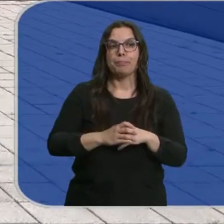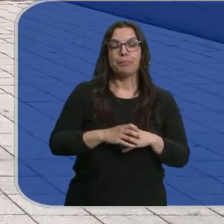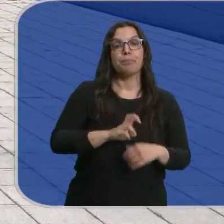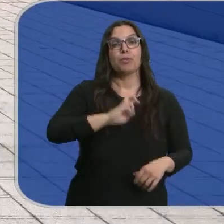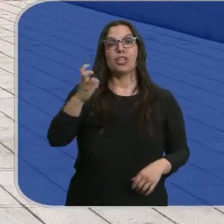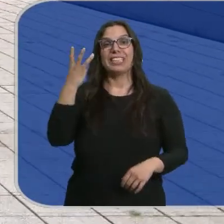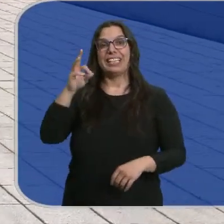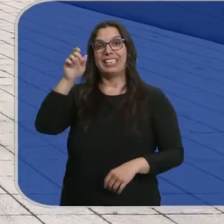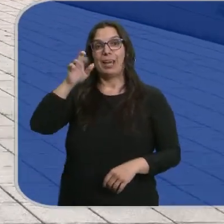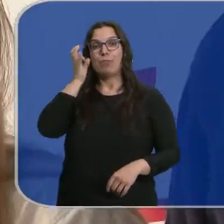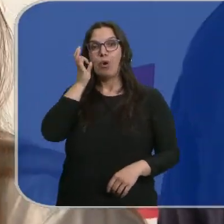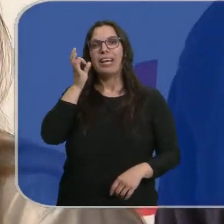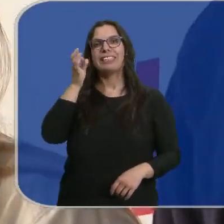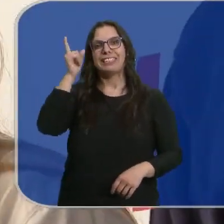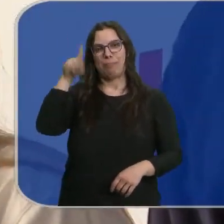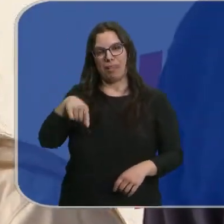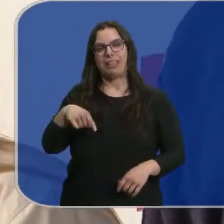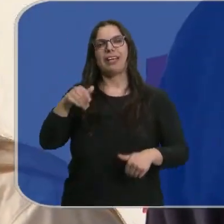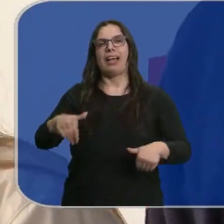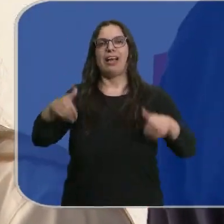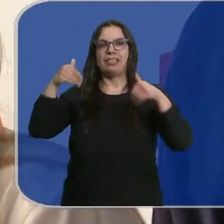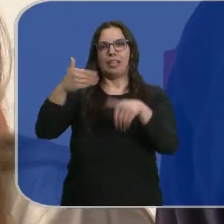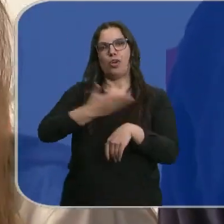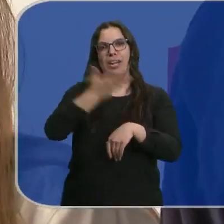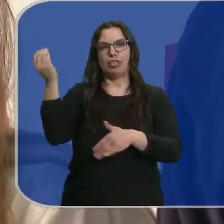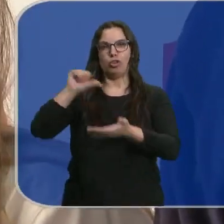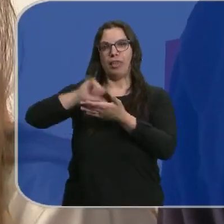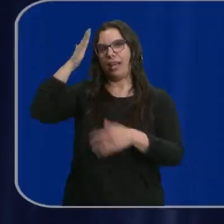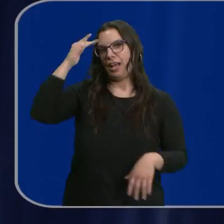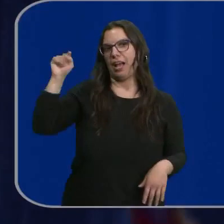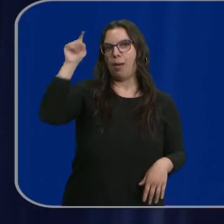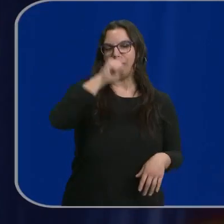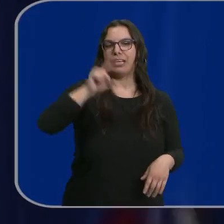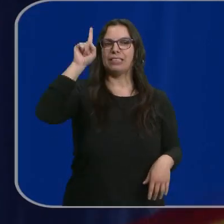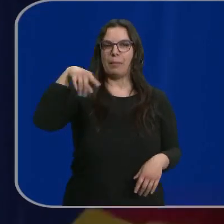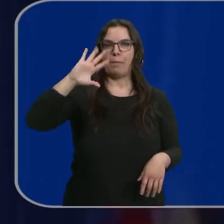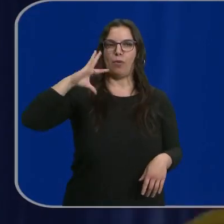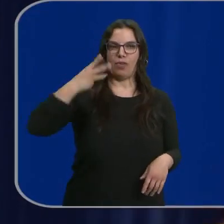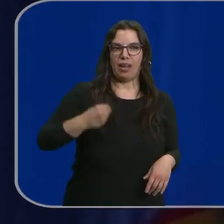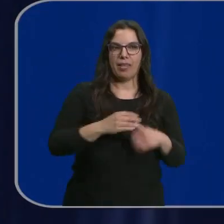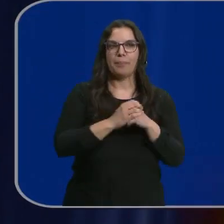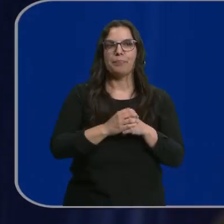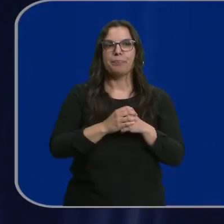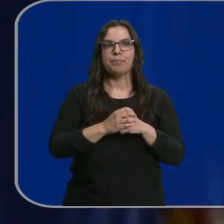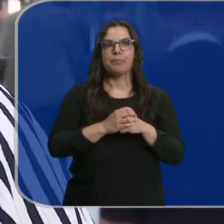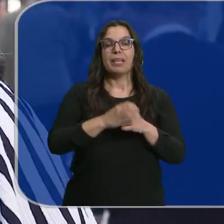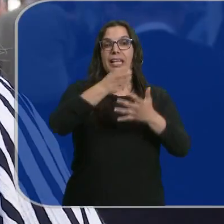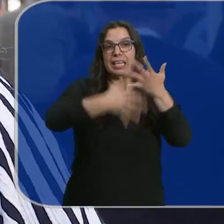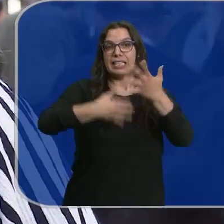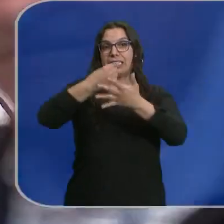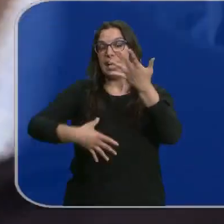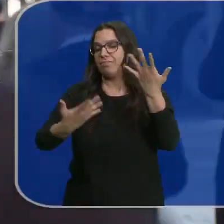30 aspirantes las acompañan en esta aventura electoral, en el resto de capitales y Ponferrada. En otras listas, la mayoría,